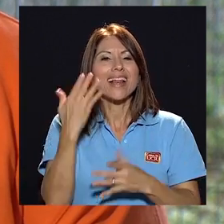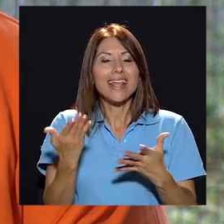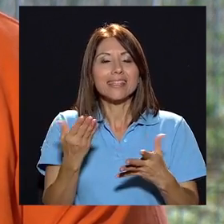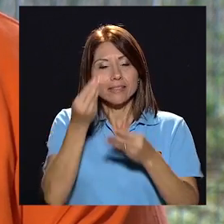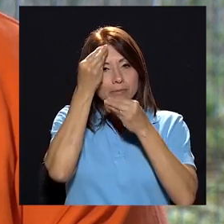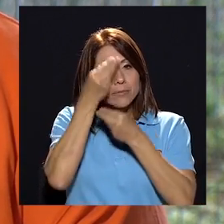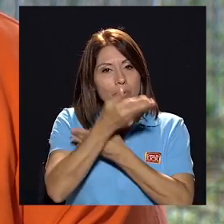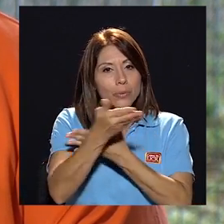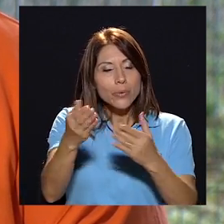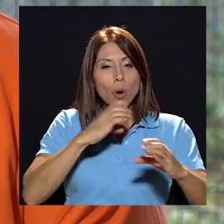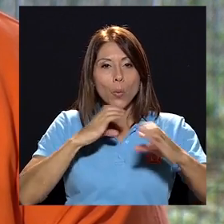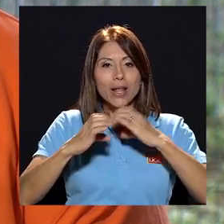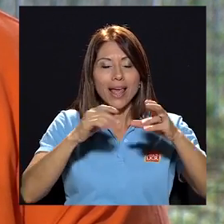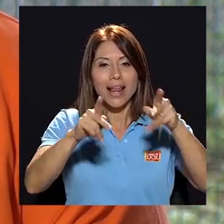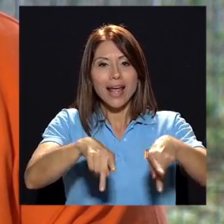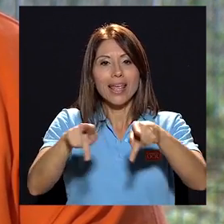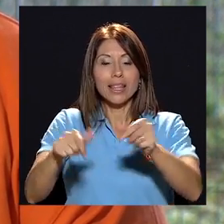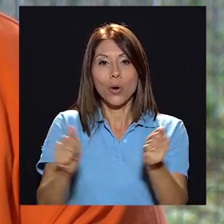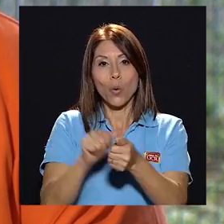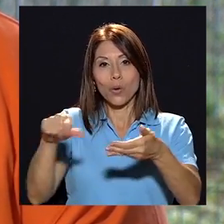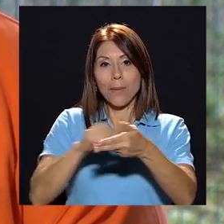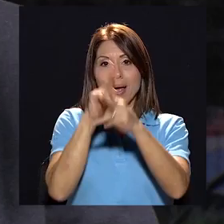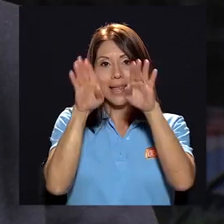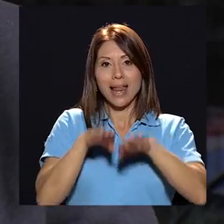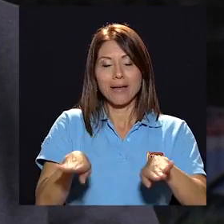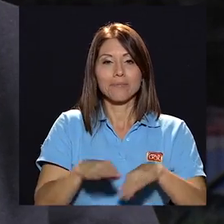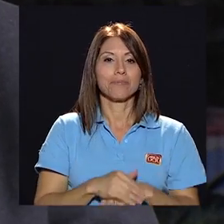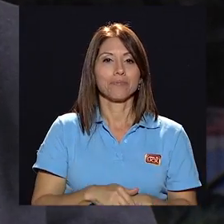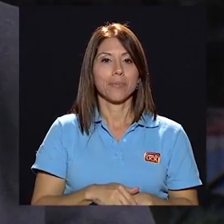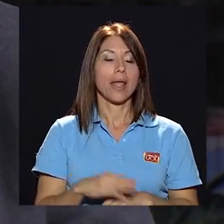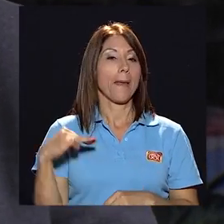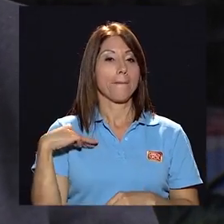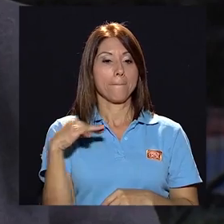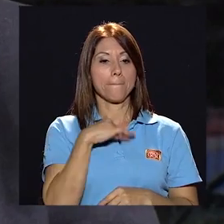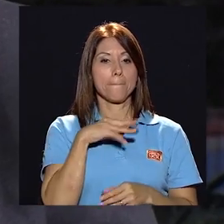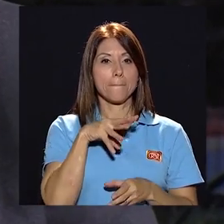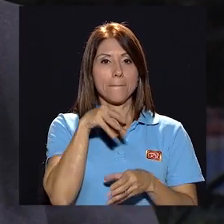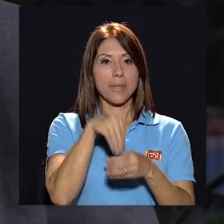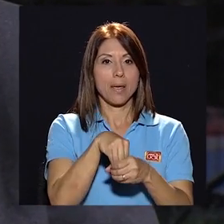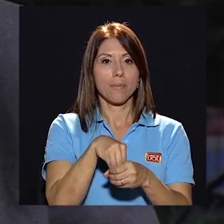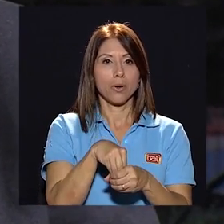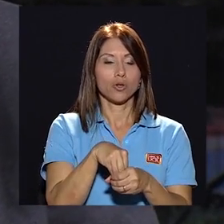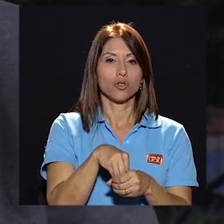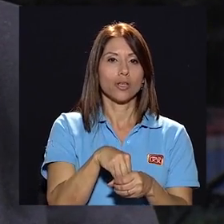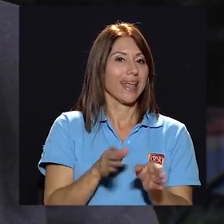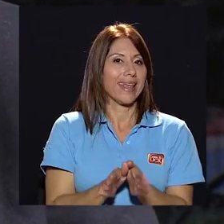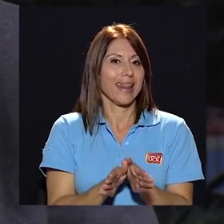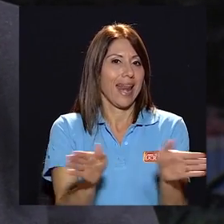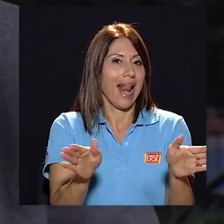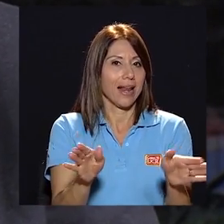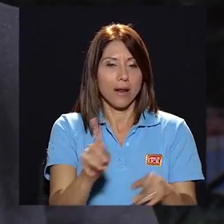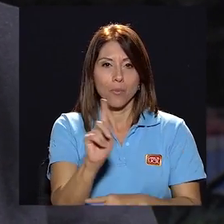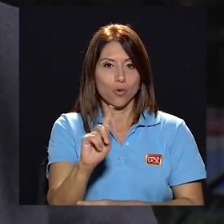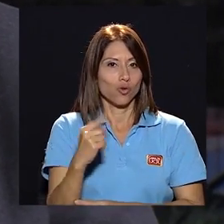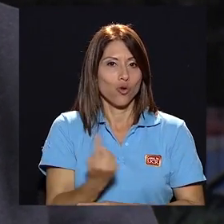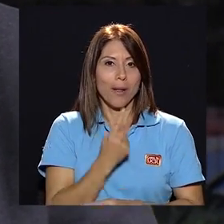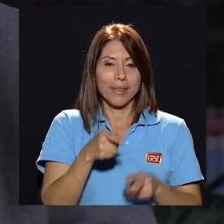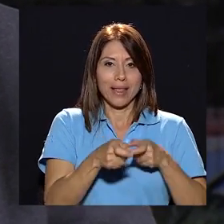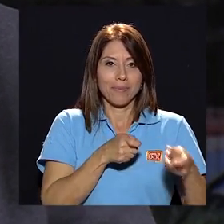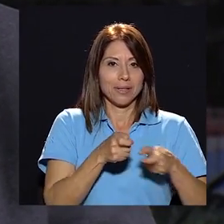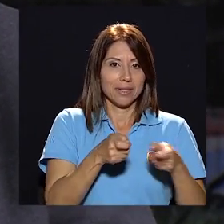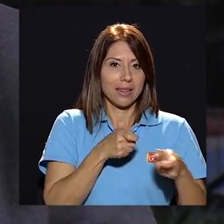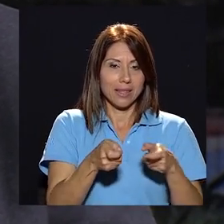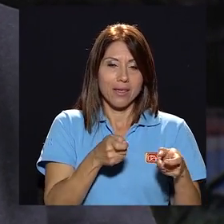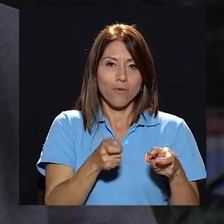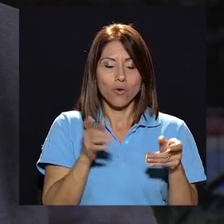es tener comunicada a la gente, por lo menos con esa página. El miembro o los miembros en general, porque no solo el administrativo, se ven